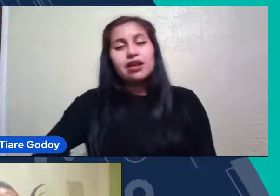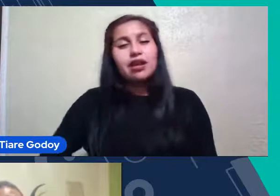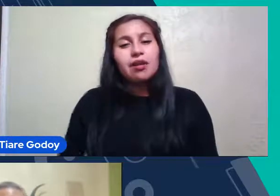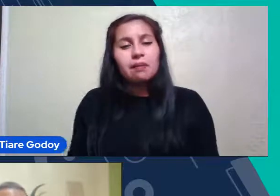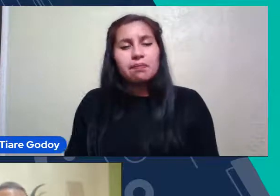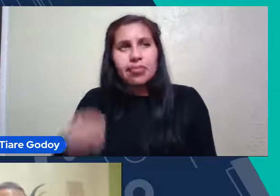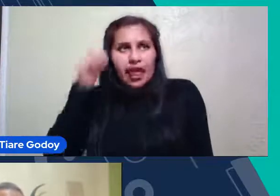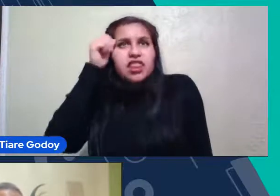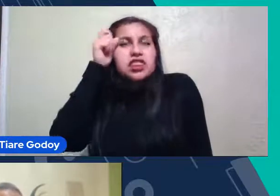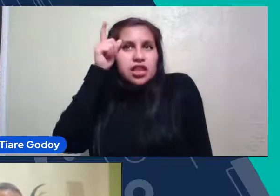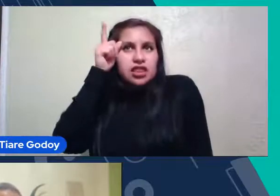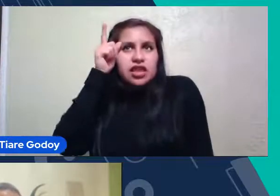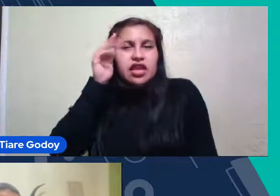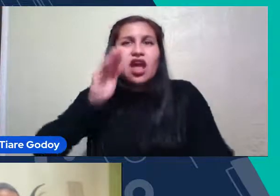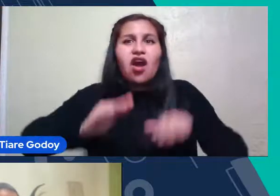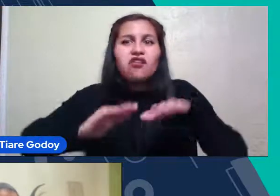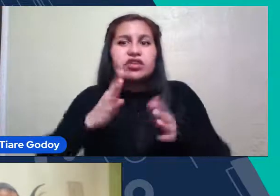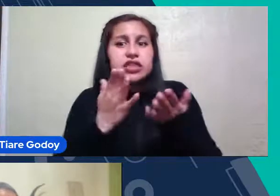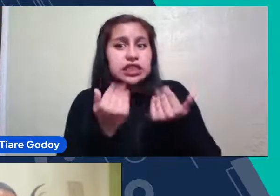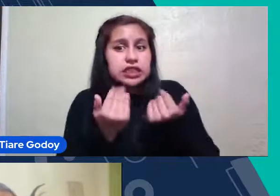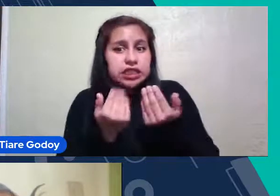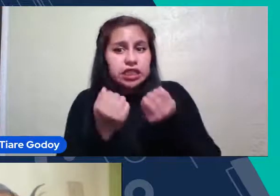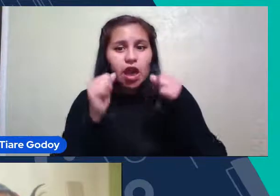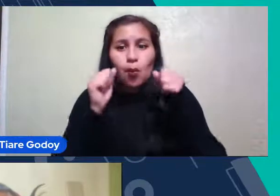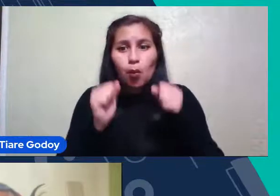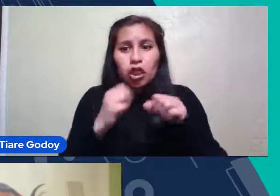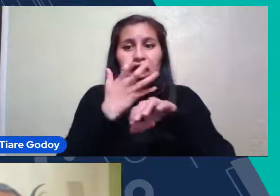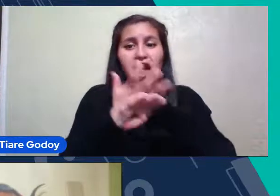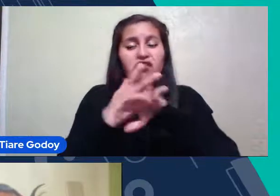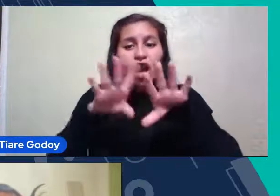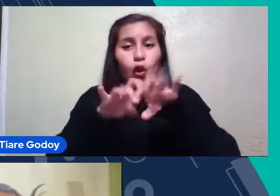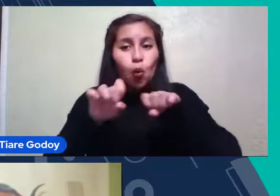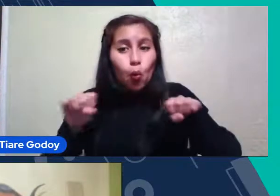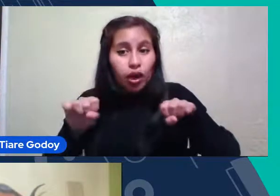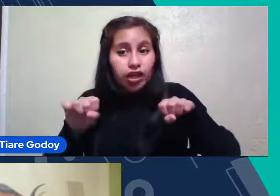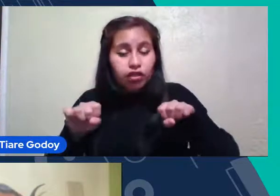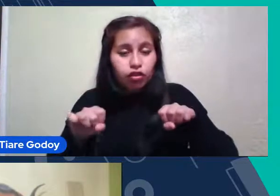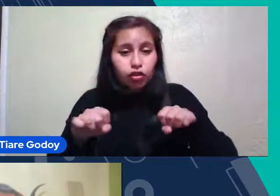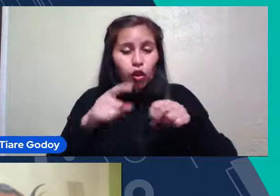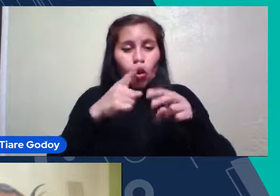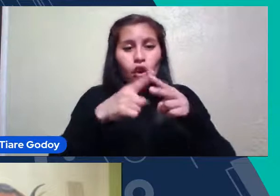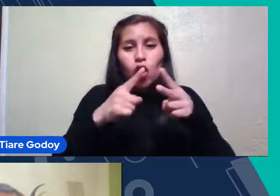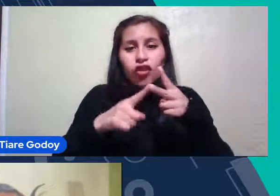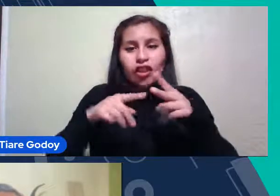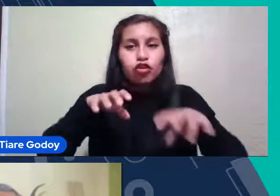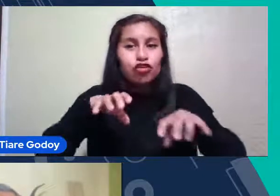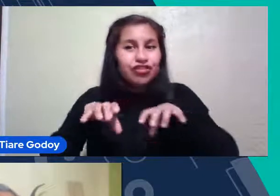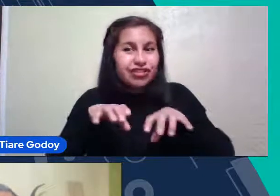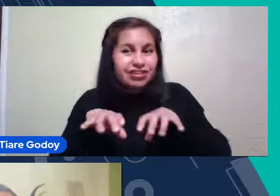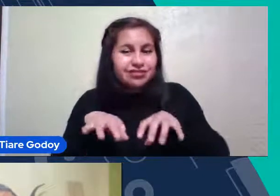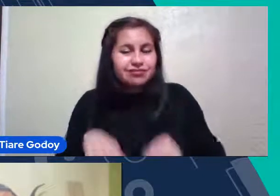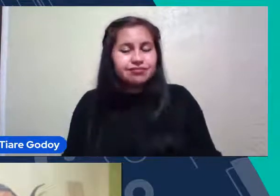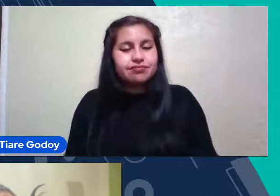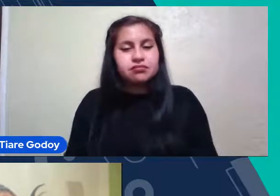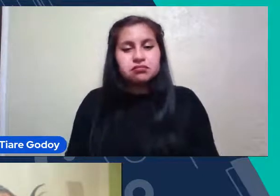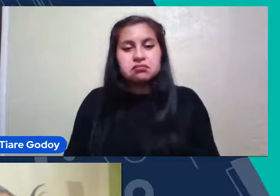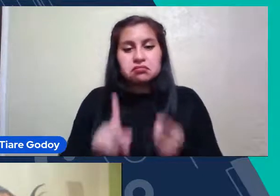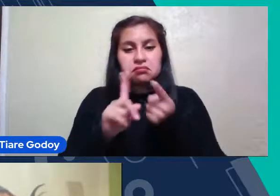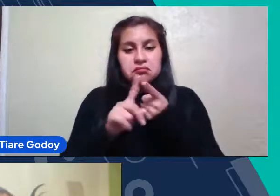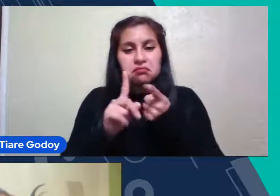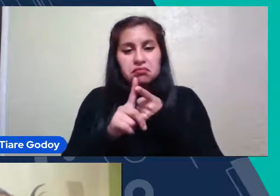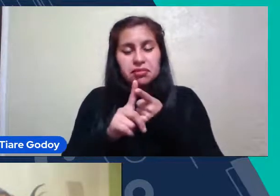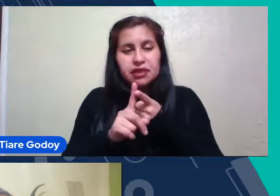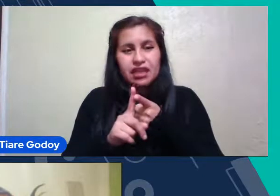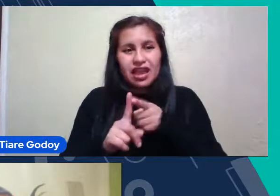Son Una Necesidad Se Puede Llegar A un Acuerdo Con Las Otras Dos Consideraciones Decir Que Pasen En